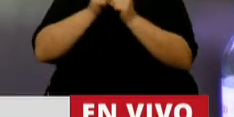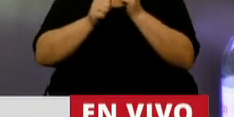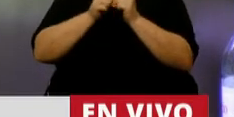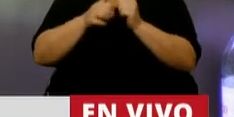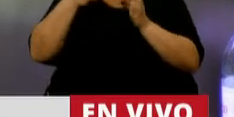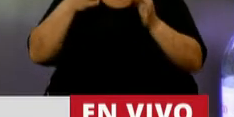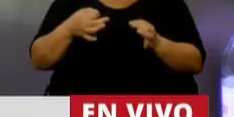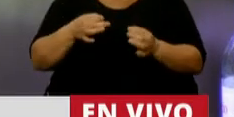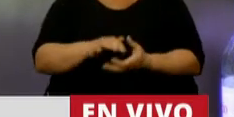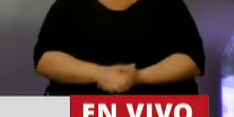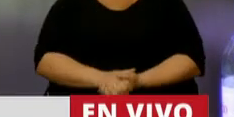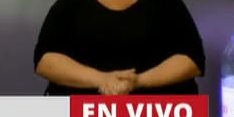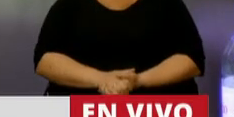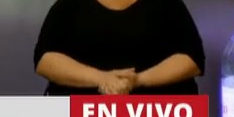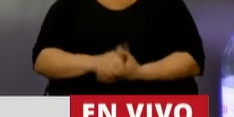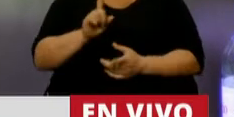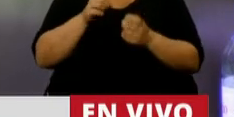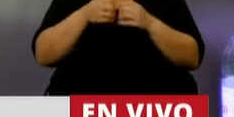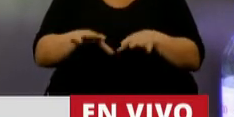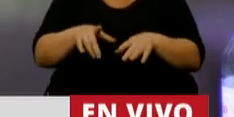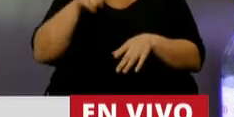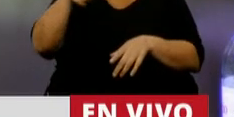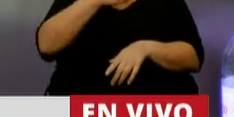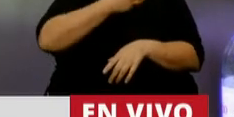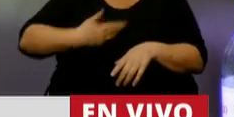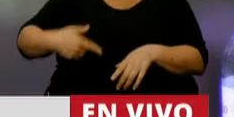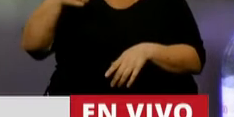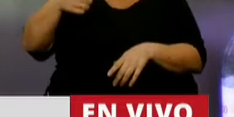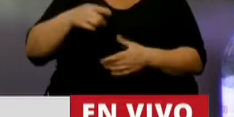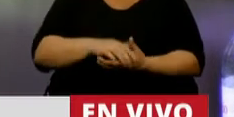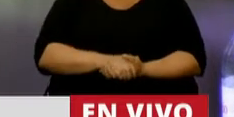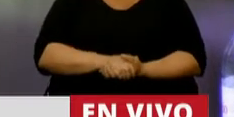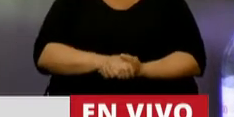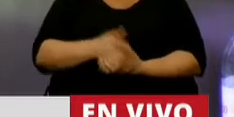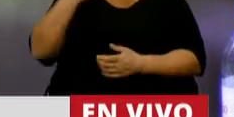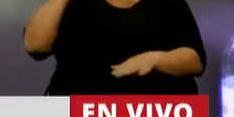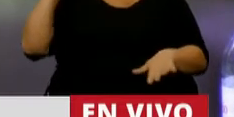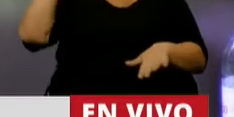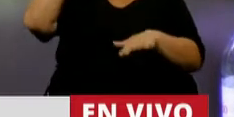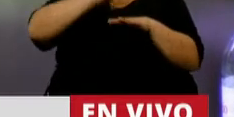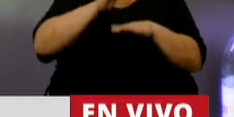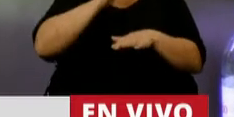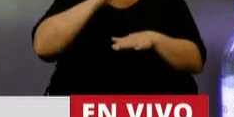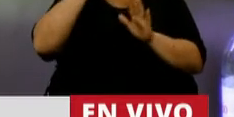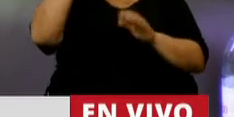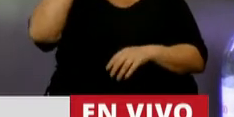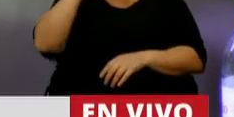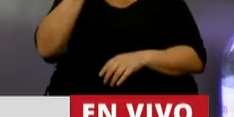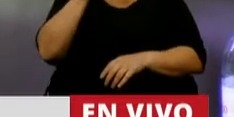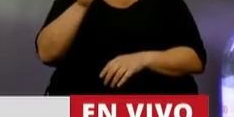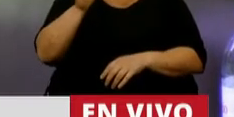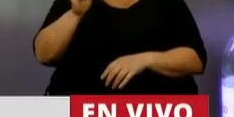Presidente, tampoco empezó con ustedes bajando de un avión de 6 al 10 de diciembre